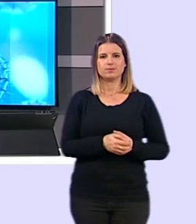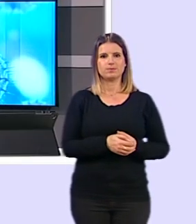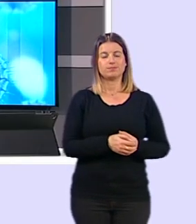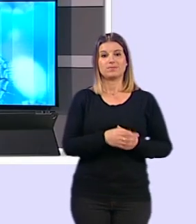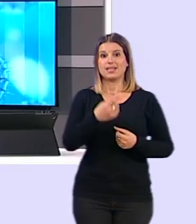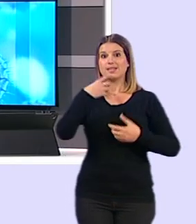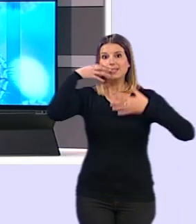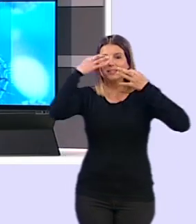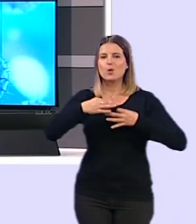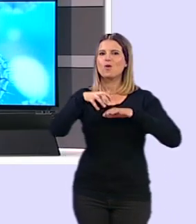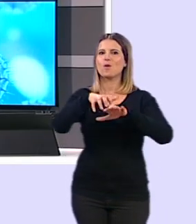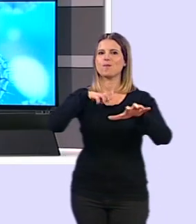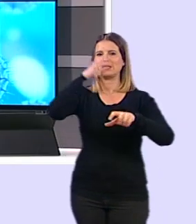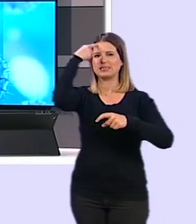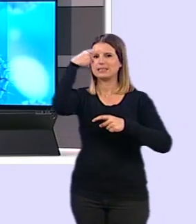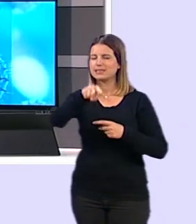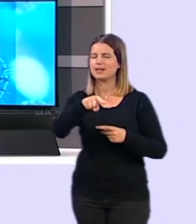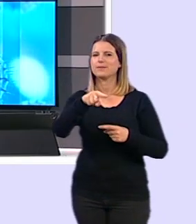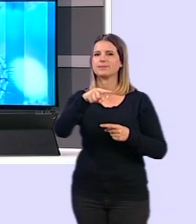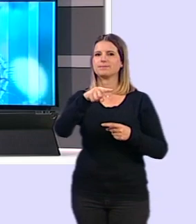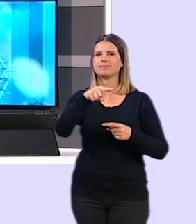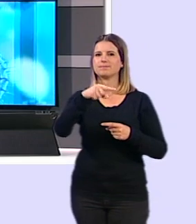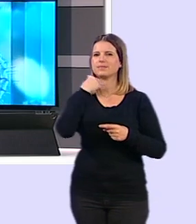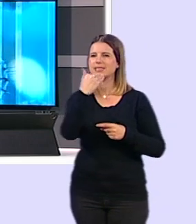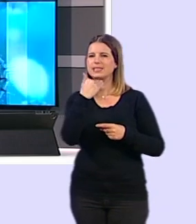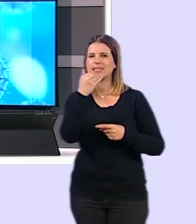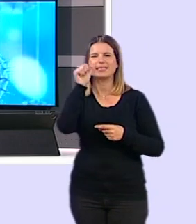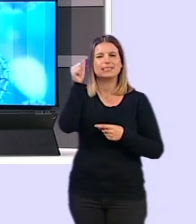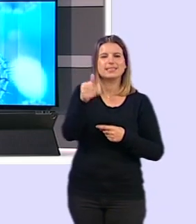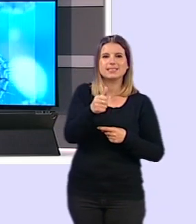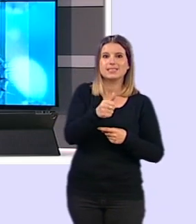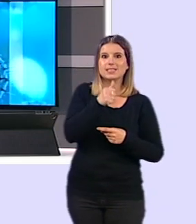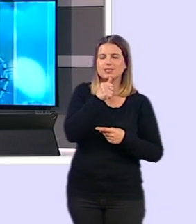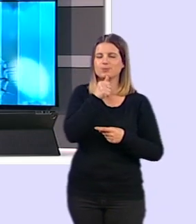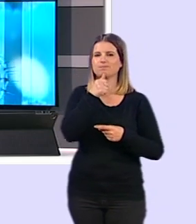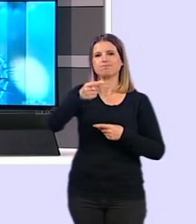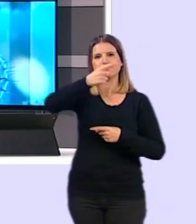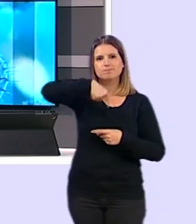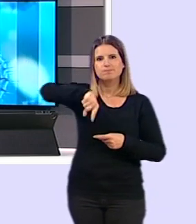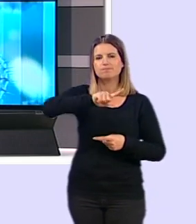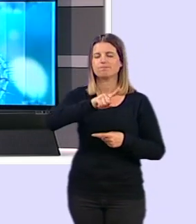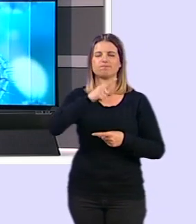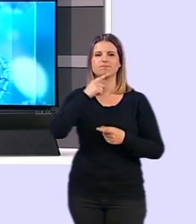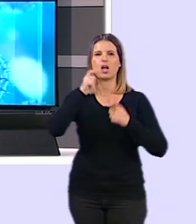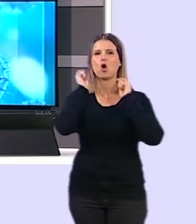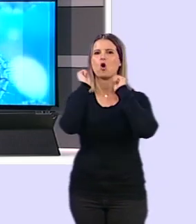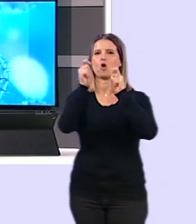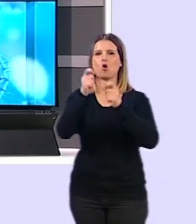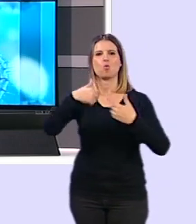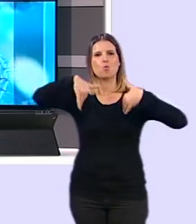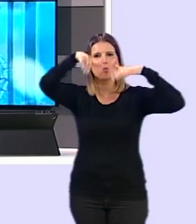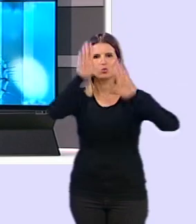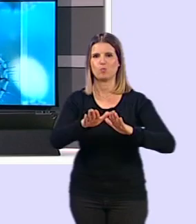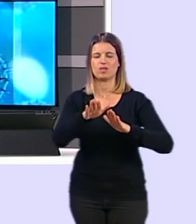Seguro que muchos ya se lo imaginaban y era casi un secreto a voces, pero nos quedamos sin Corpus, sin Feria del Corpus. El